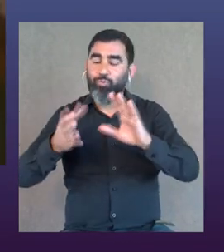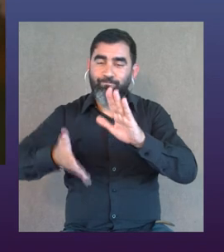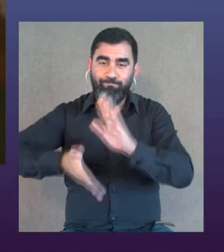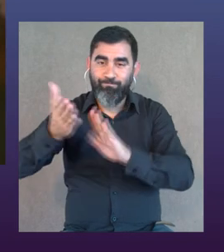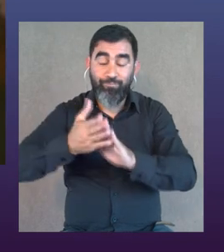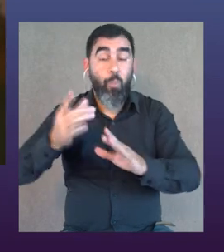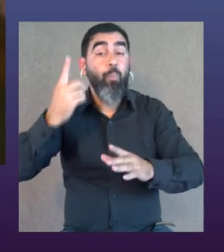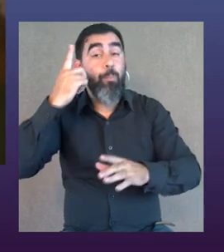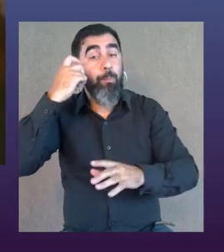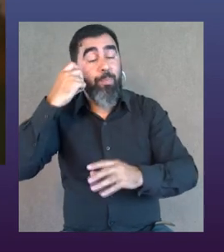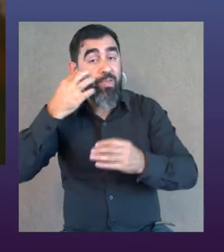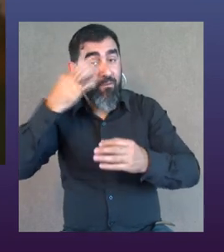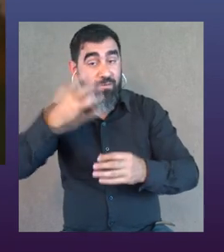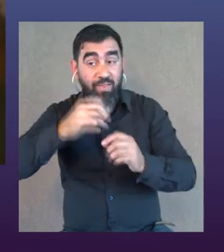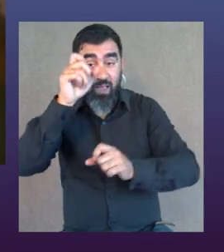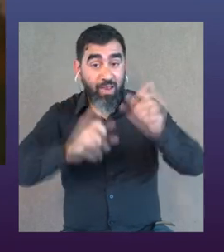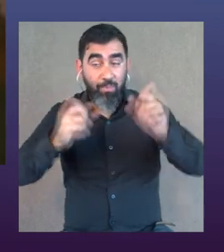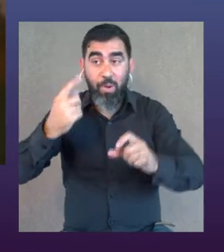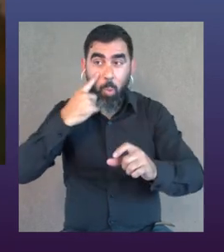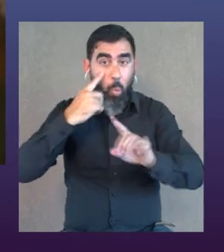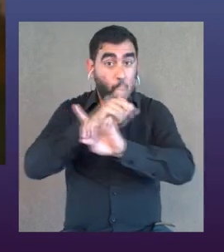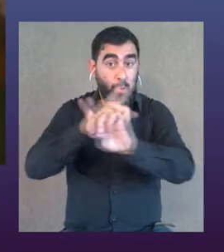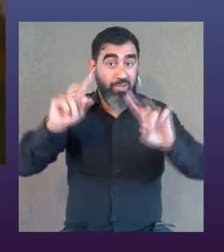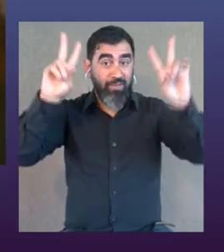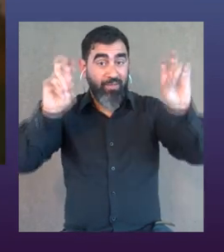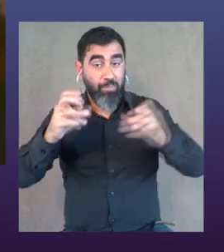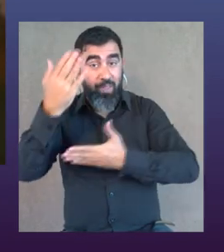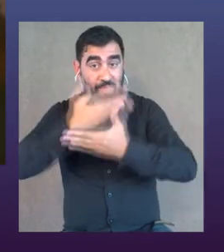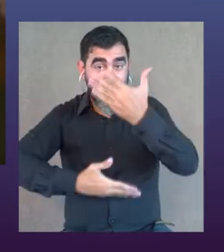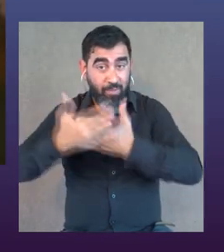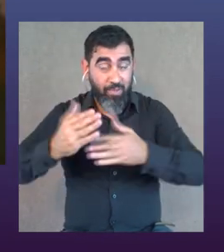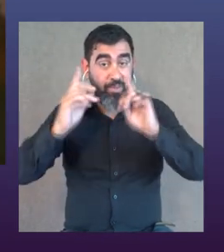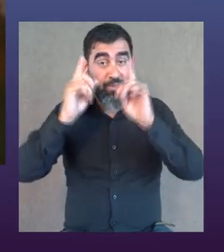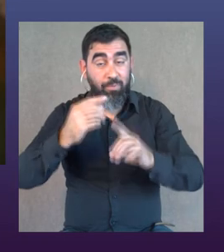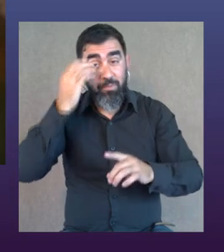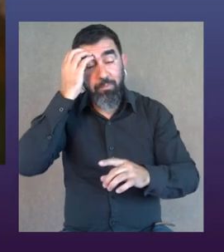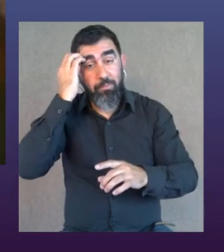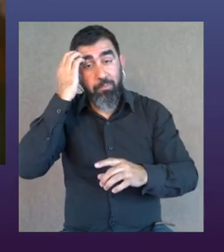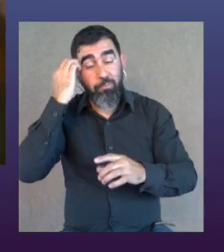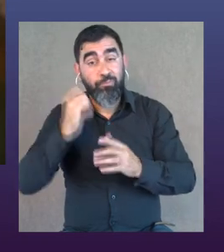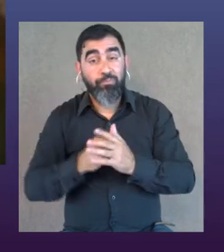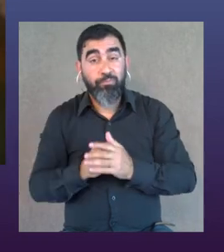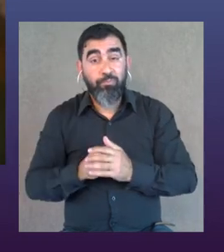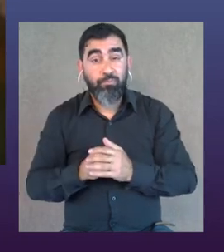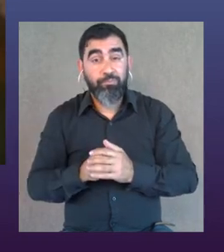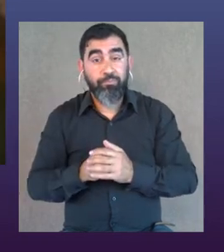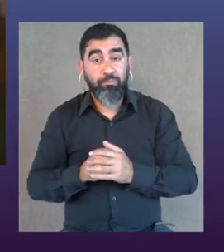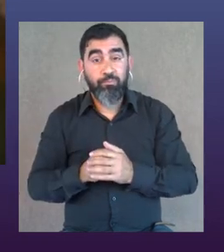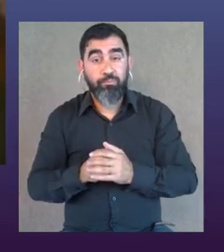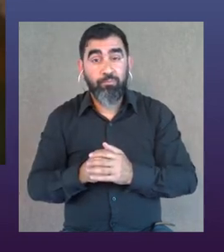Porque la experiencia que le genera al público desconocido y también como decía Inés, ¿no?